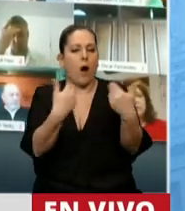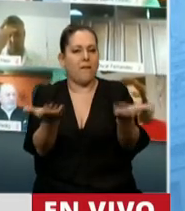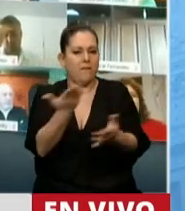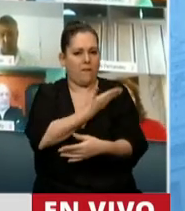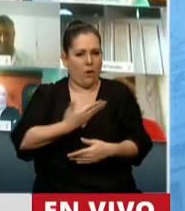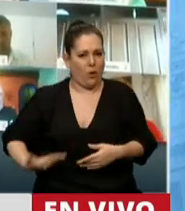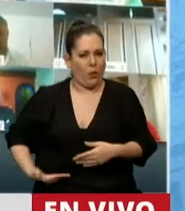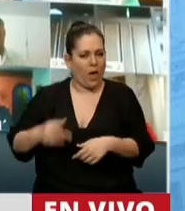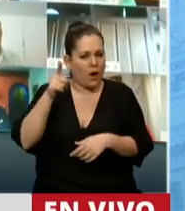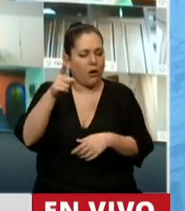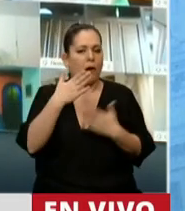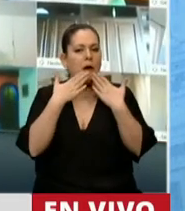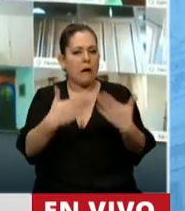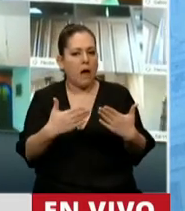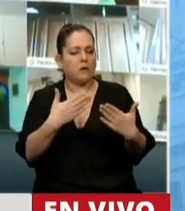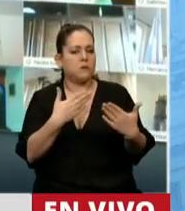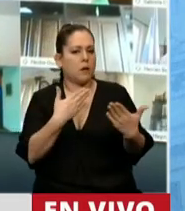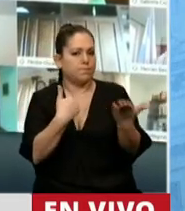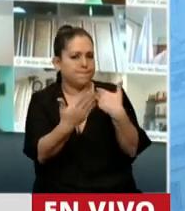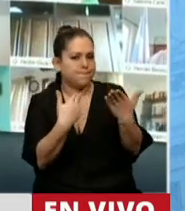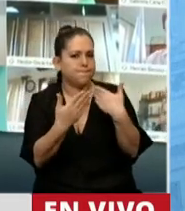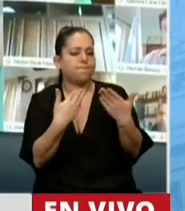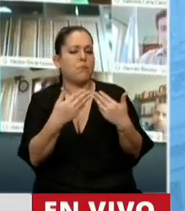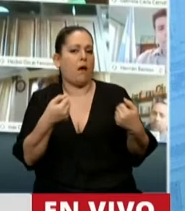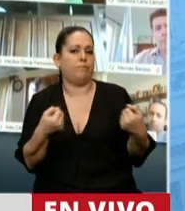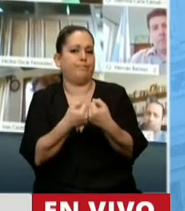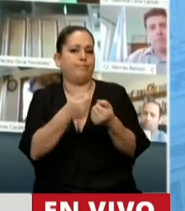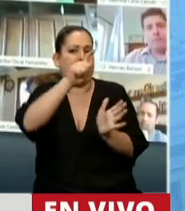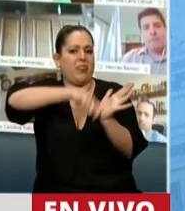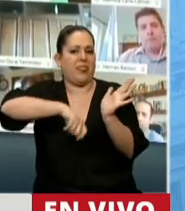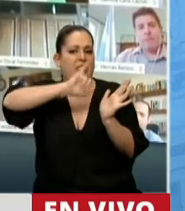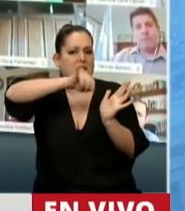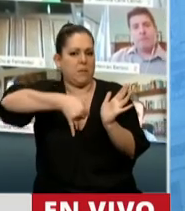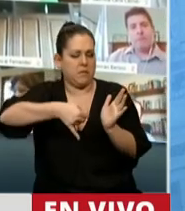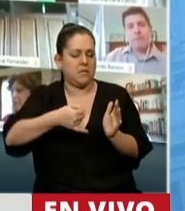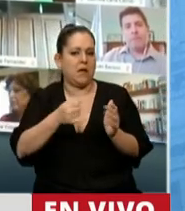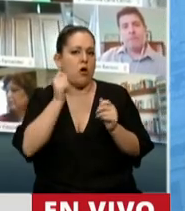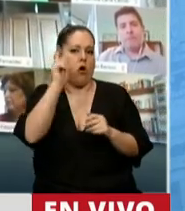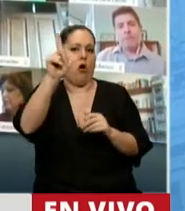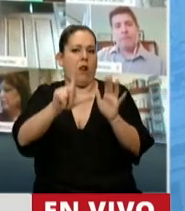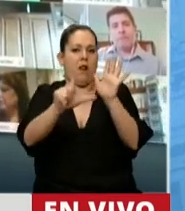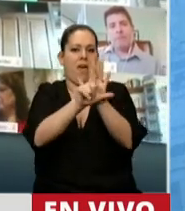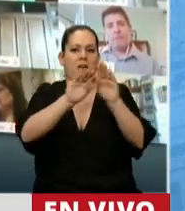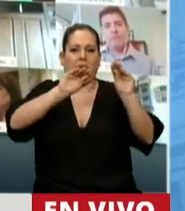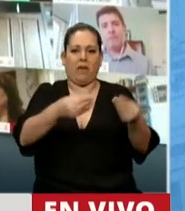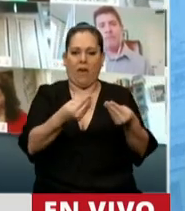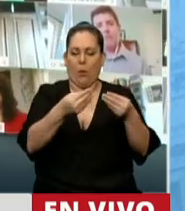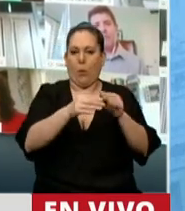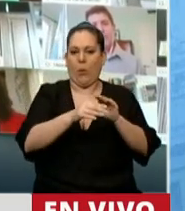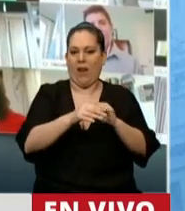acceder y para poder llegar a este dictamen que hoy tuvimos en la ley de quiebras prácticamente con